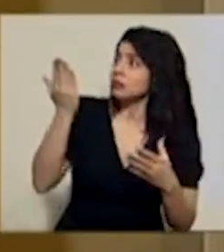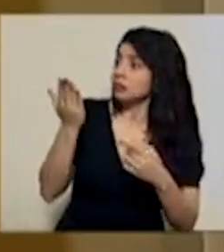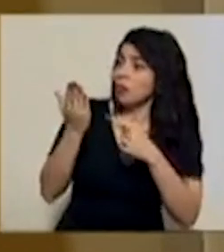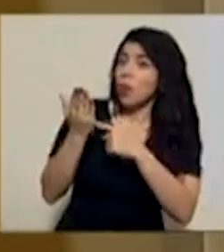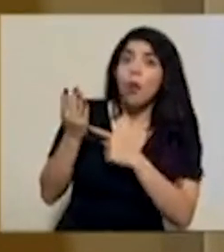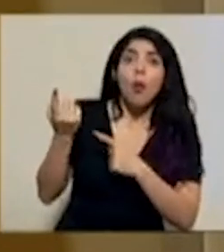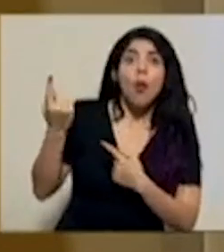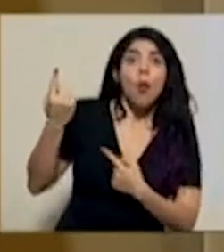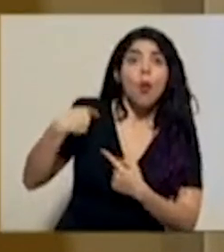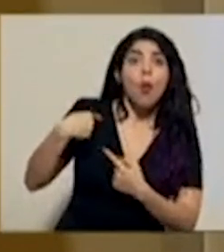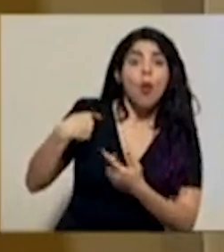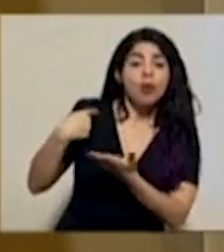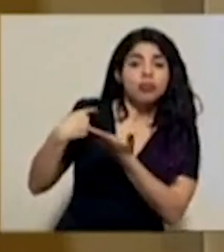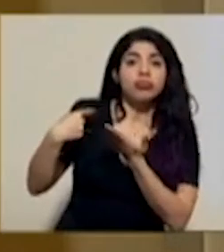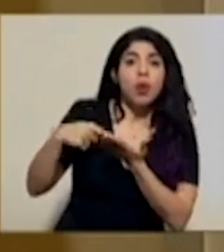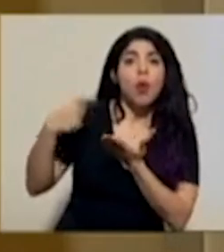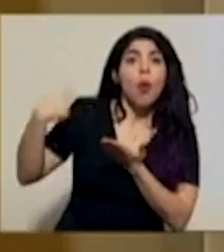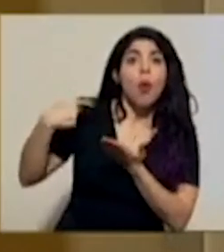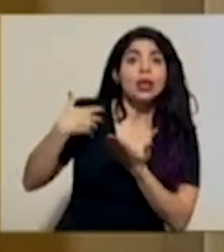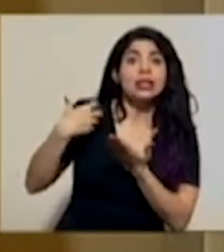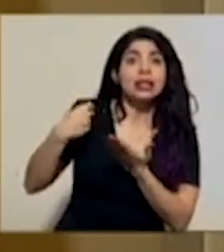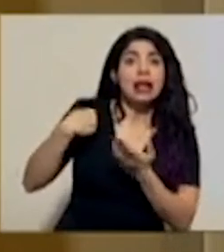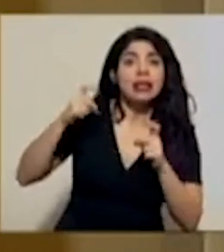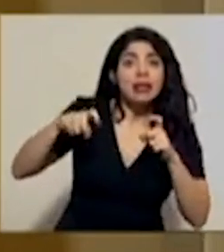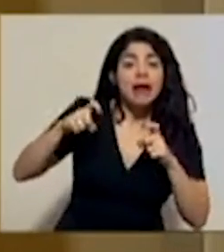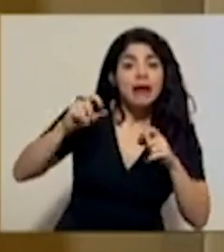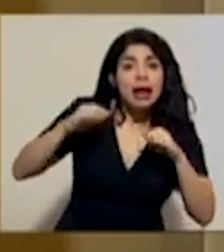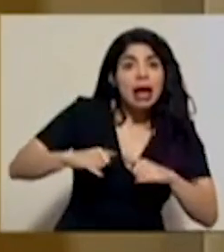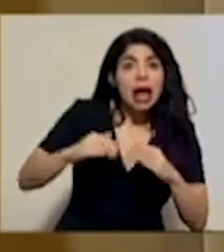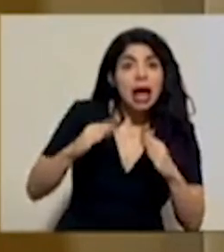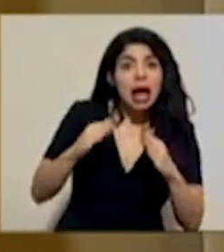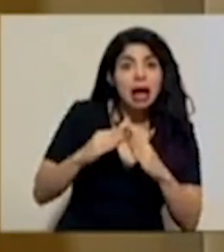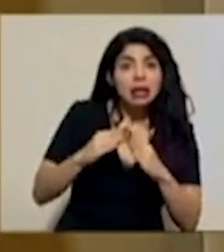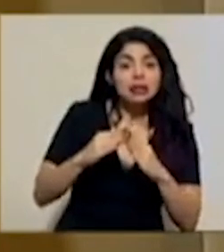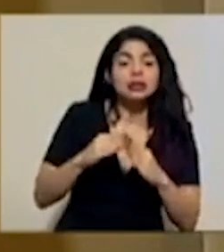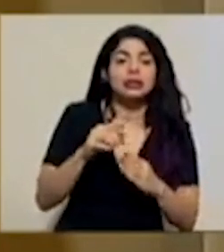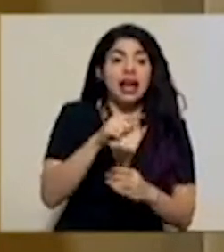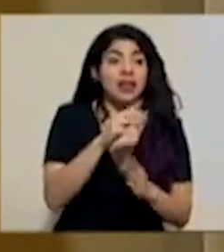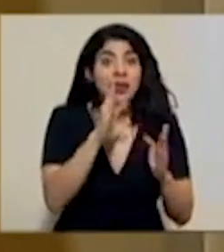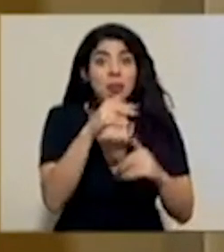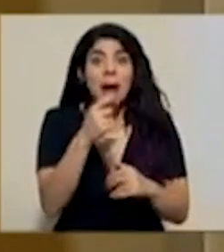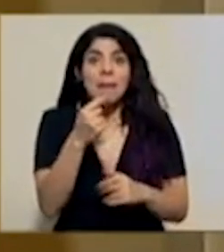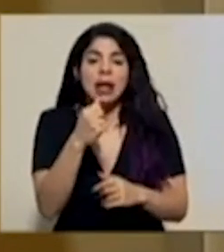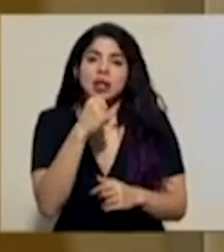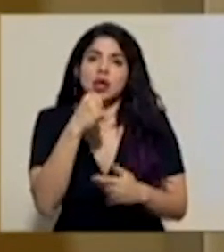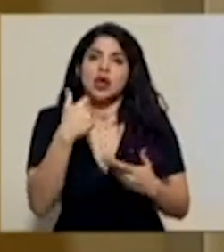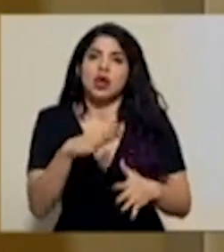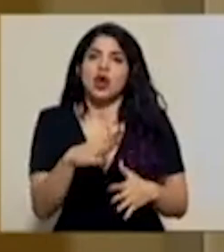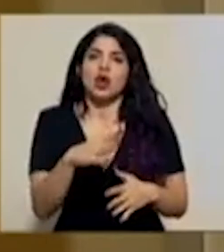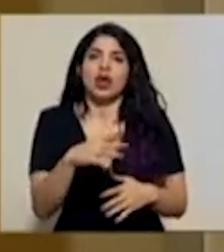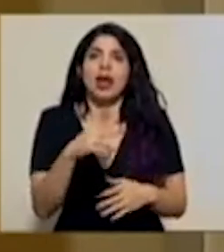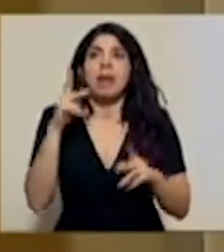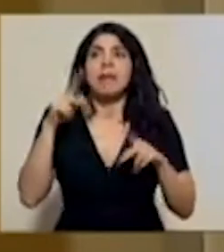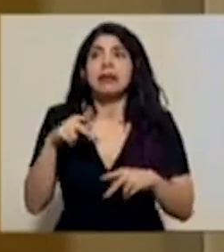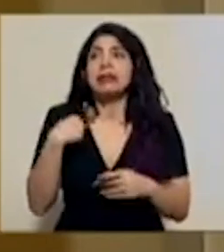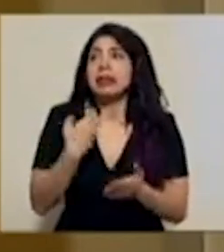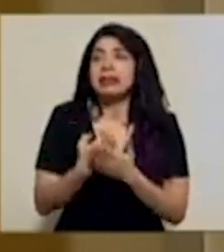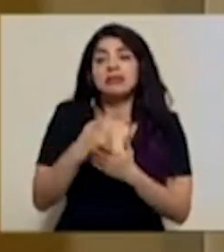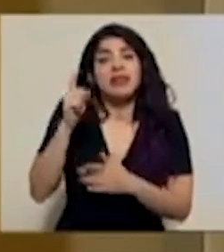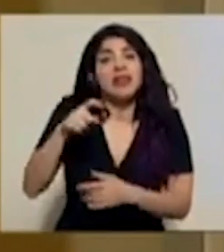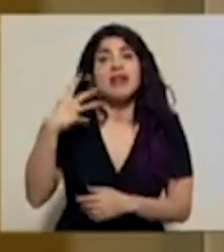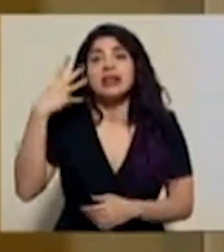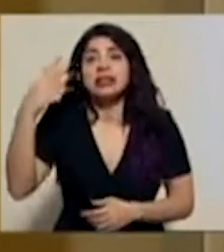aislamiento, debemos velar porque la ausencia de recursos no sea una razón para que el contagio se extienda.